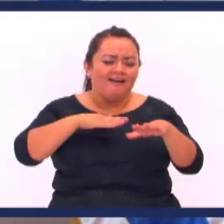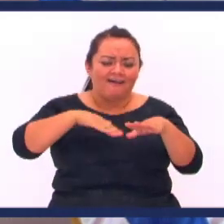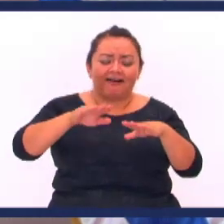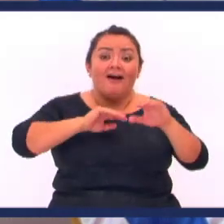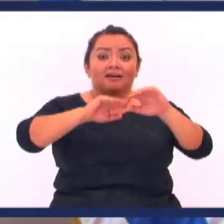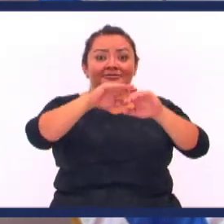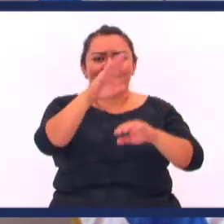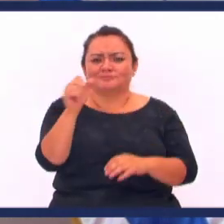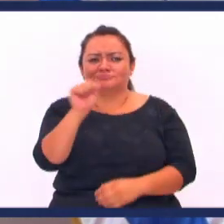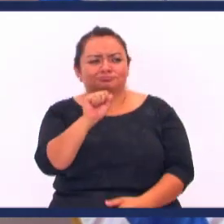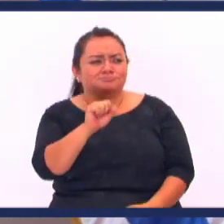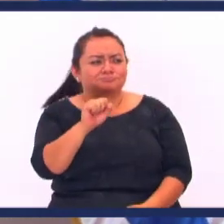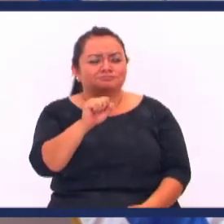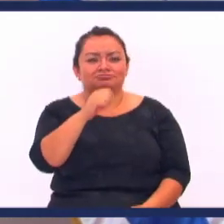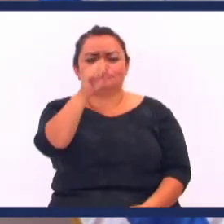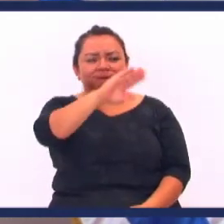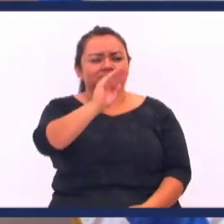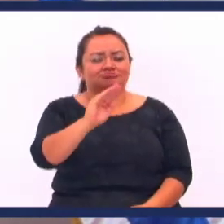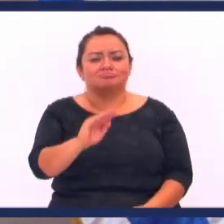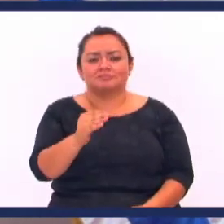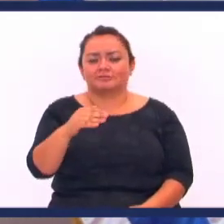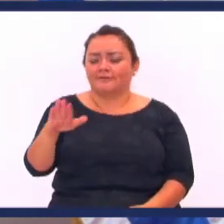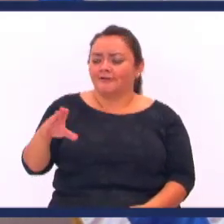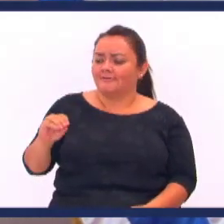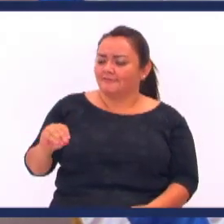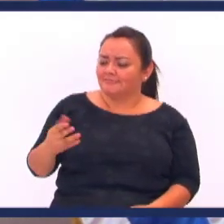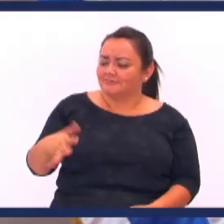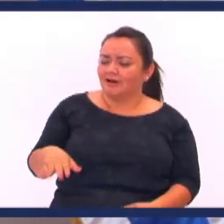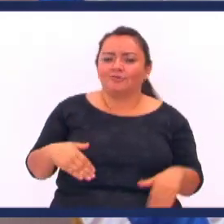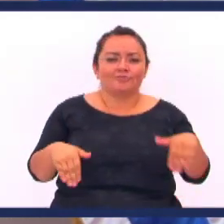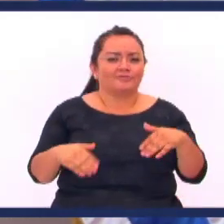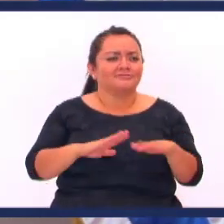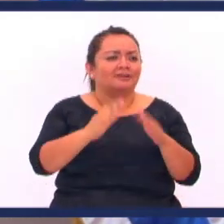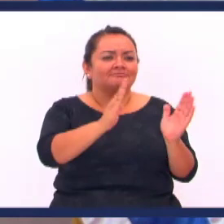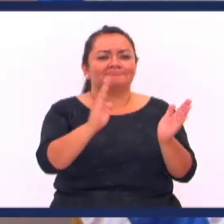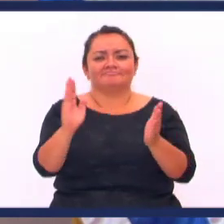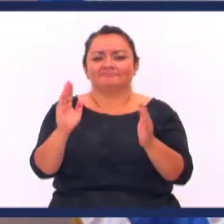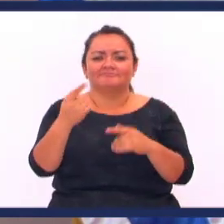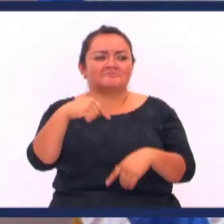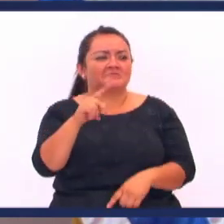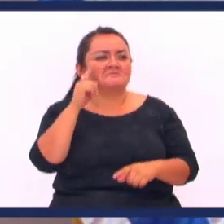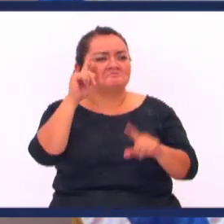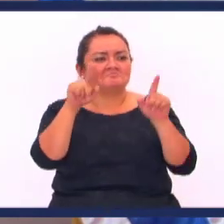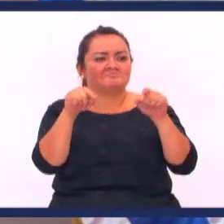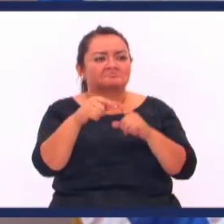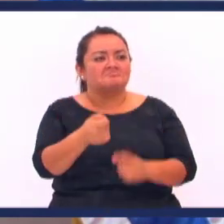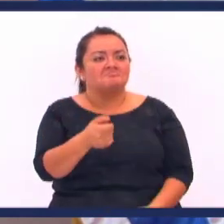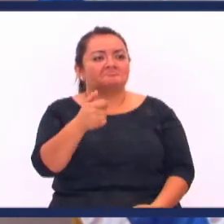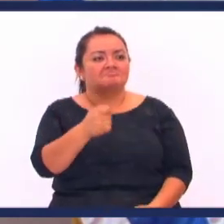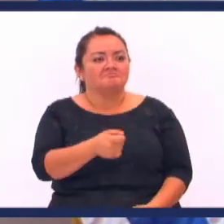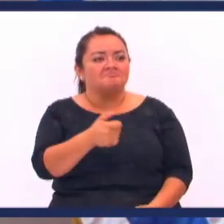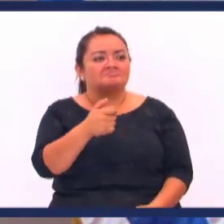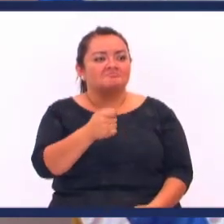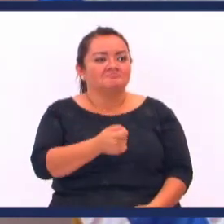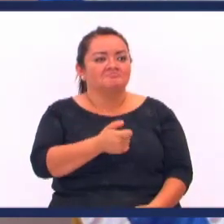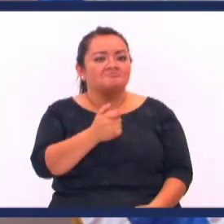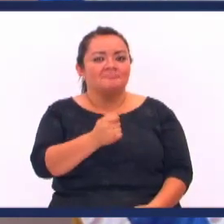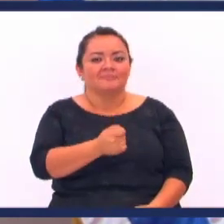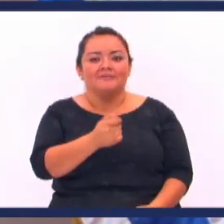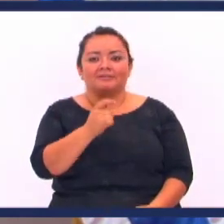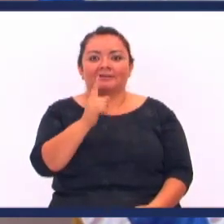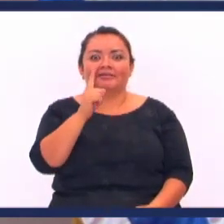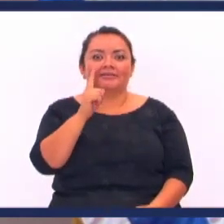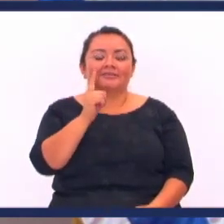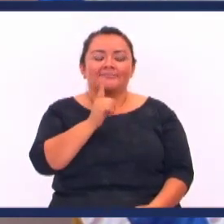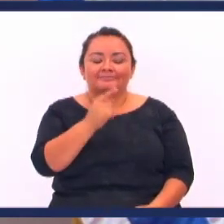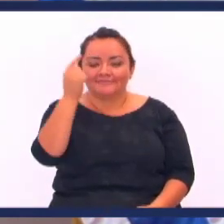lavé los carros Ya jugué con los niños Ya jugué con el perro Ya ordené todo Vi algunas series Y solo va La mitad del día Del día